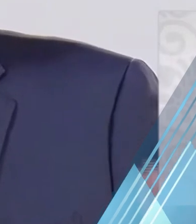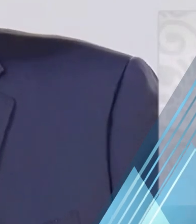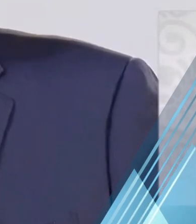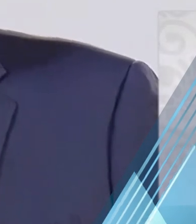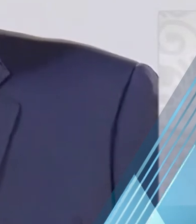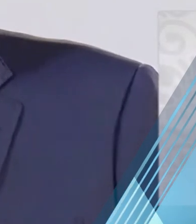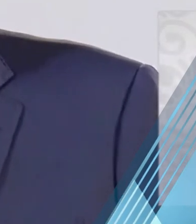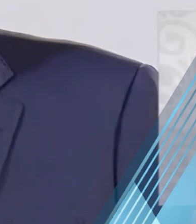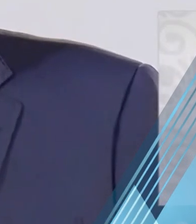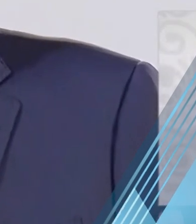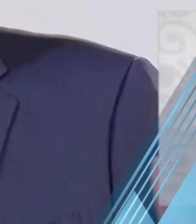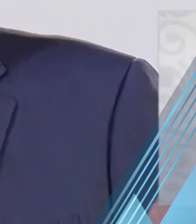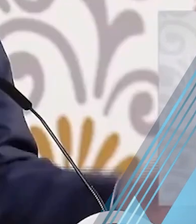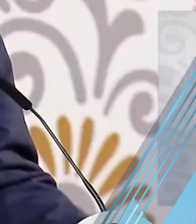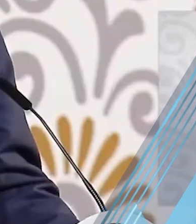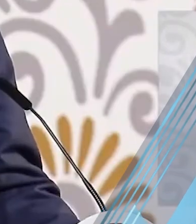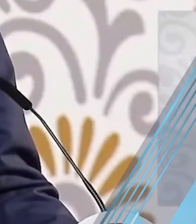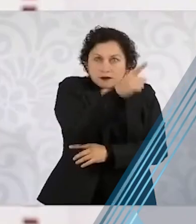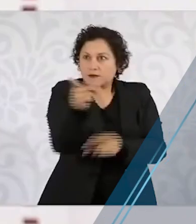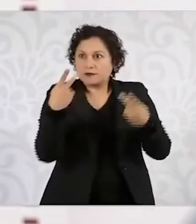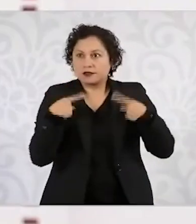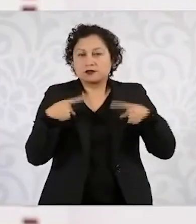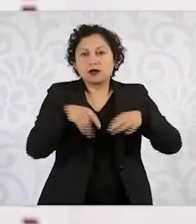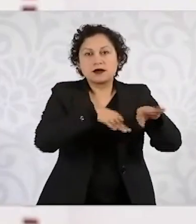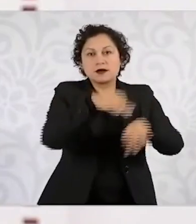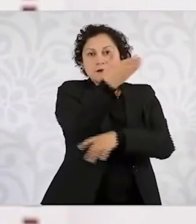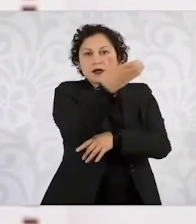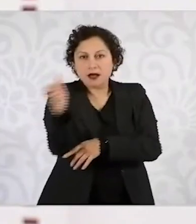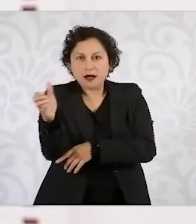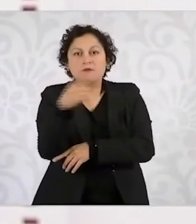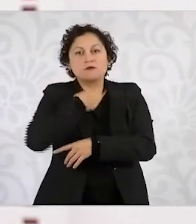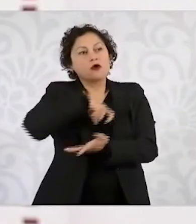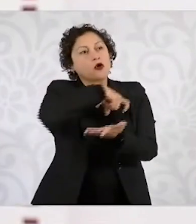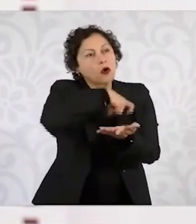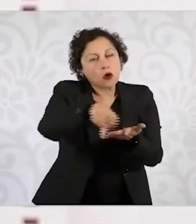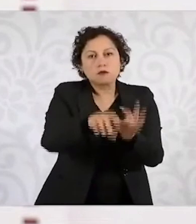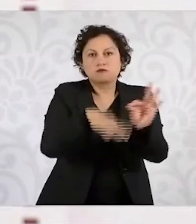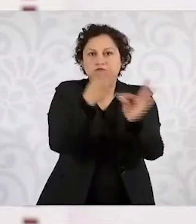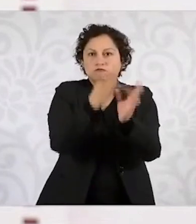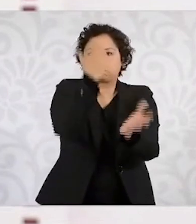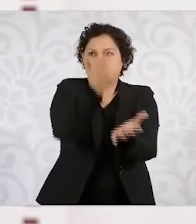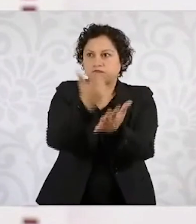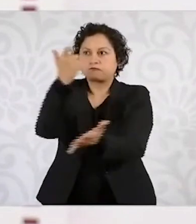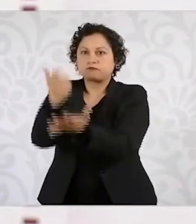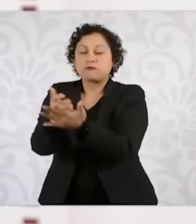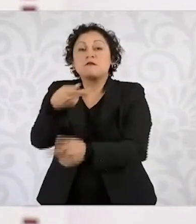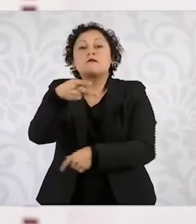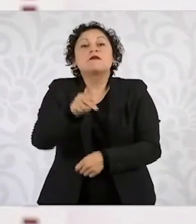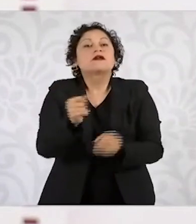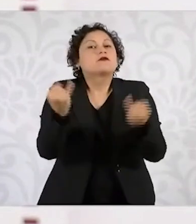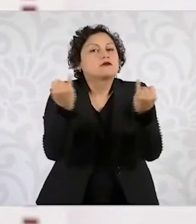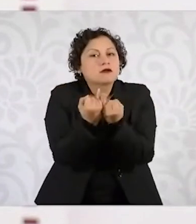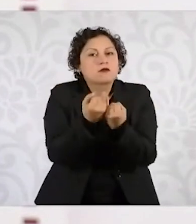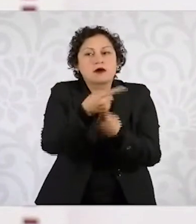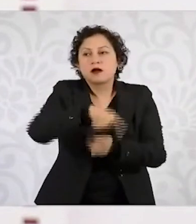Julio Verdeguez Sacristán, titular de la Secretaría de Agricultura y Desarrollo Rural, anunció que el gobierno de la presidenta Claudia Sheinbaum